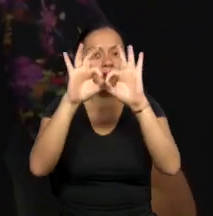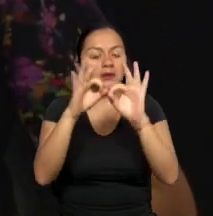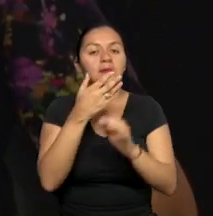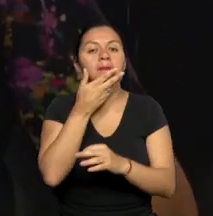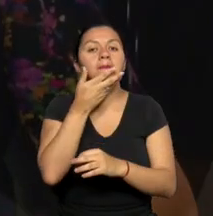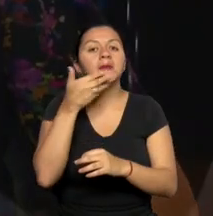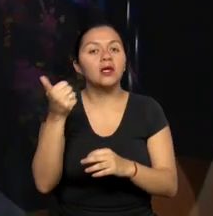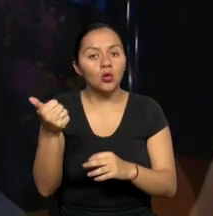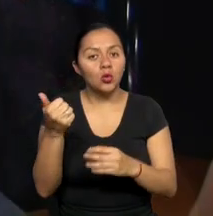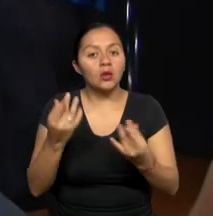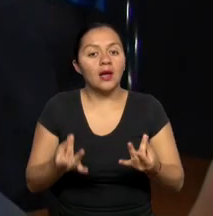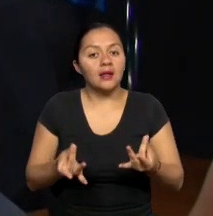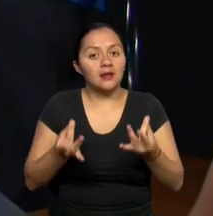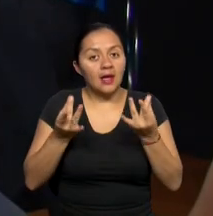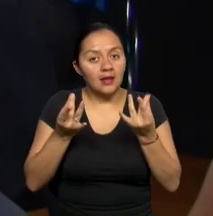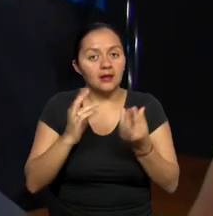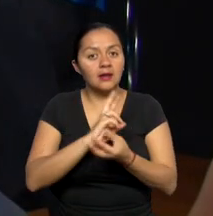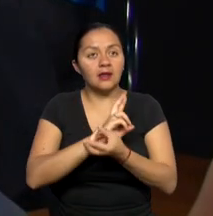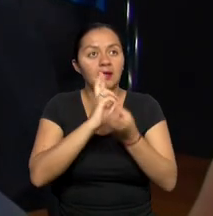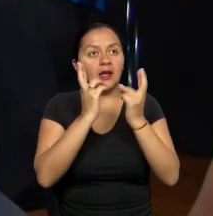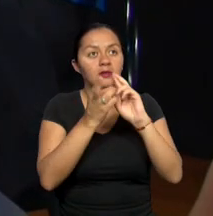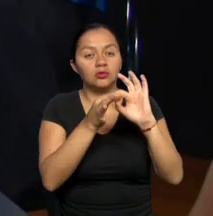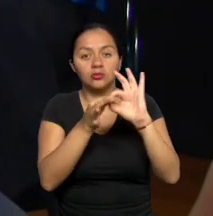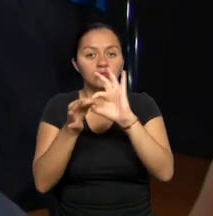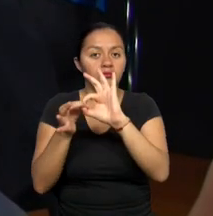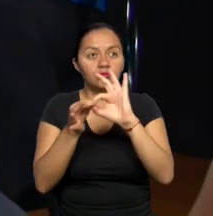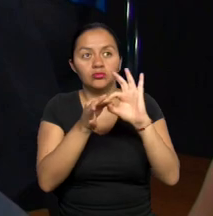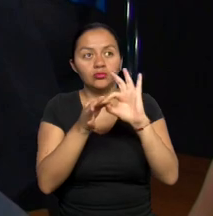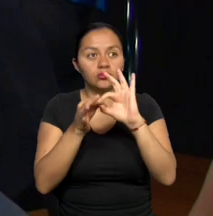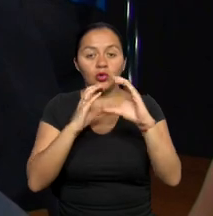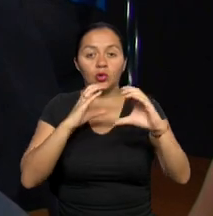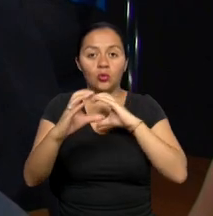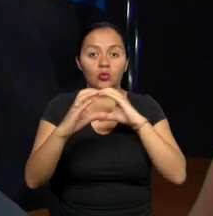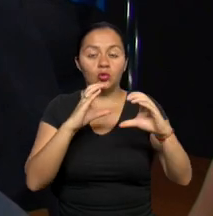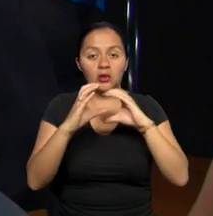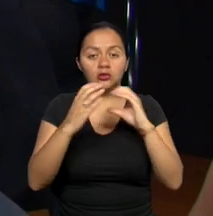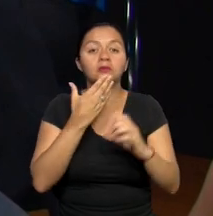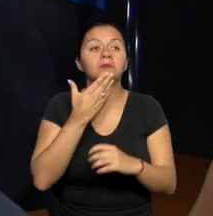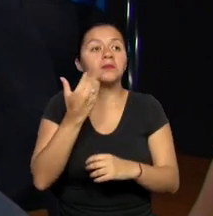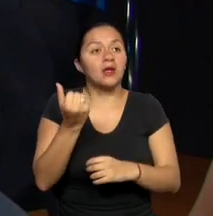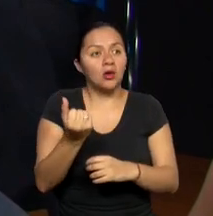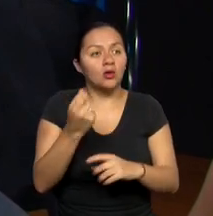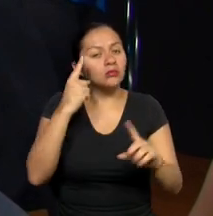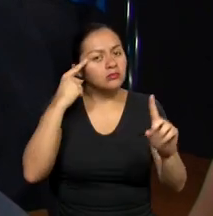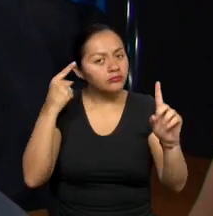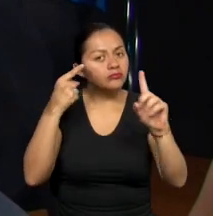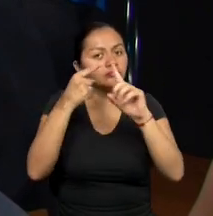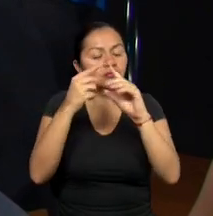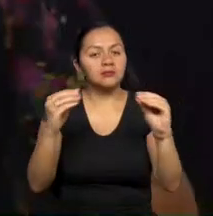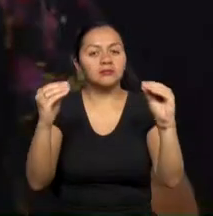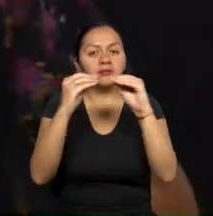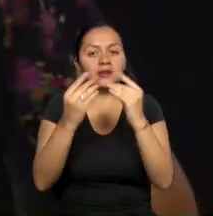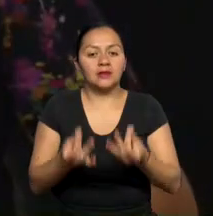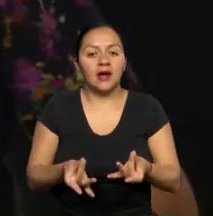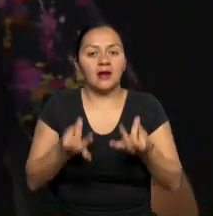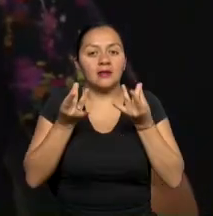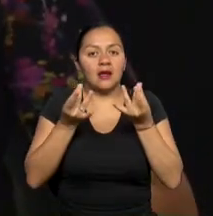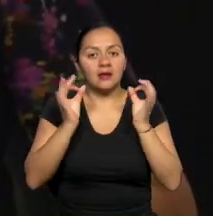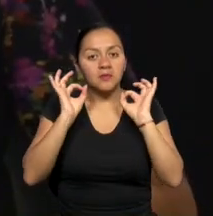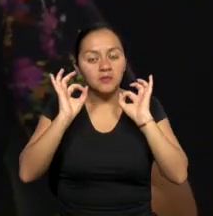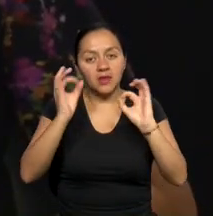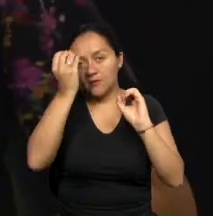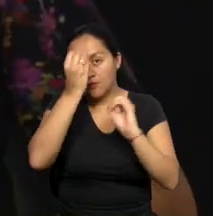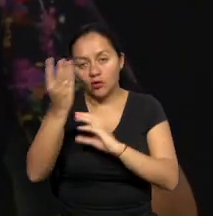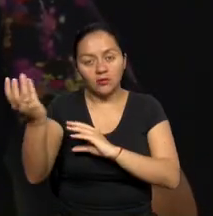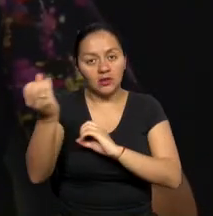contenidos y la calidad y la relación de las personas con los medios de comunicación. Busca elevar también la calidad de estos contenidos